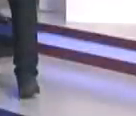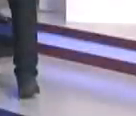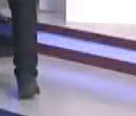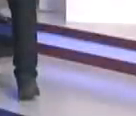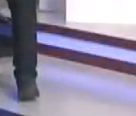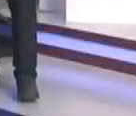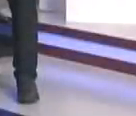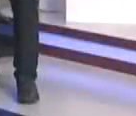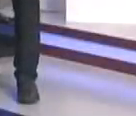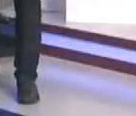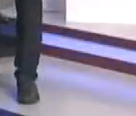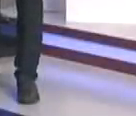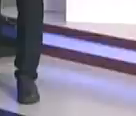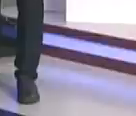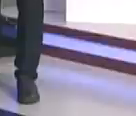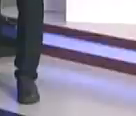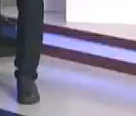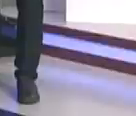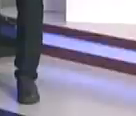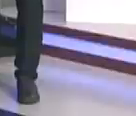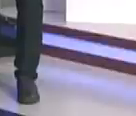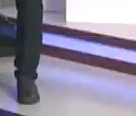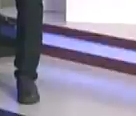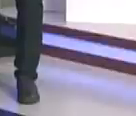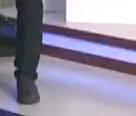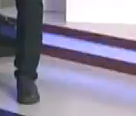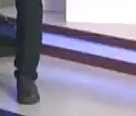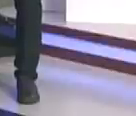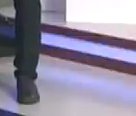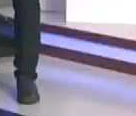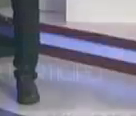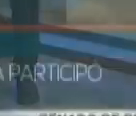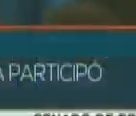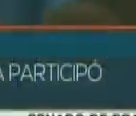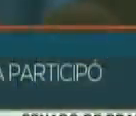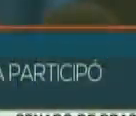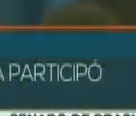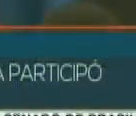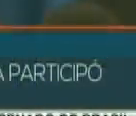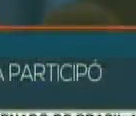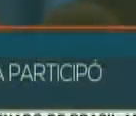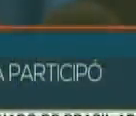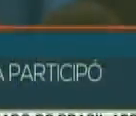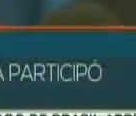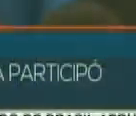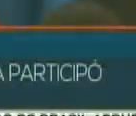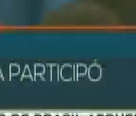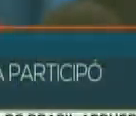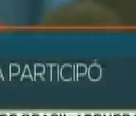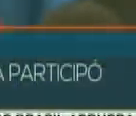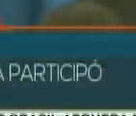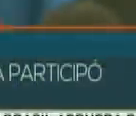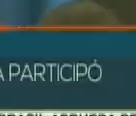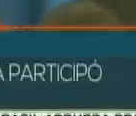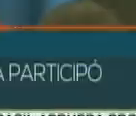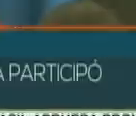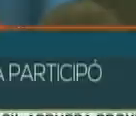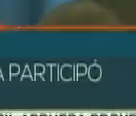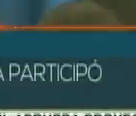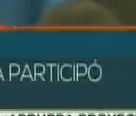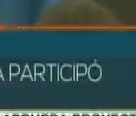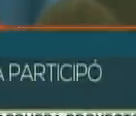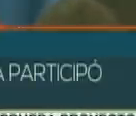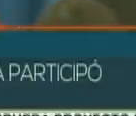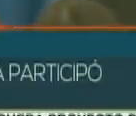Feliz tarde, información de último minuto con nuestro canal Hermano Telesur. Vamos a verlo. Los pueblos soviéticos que